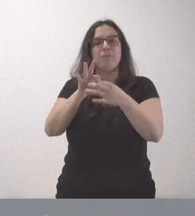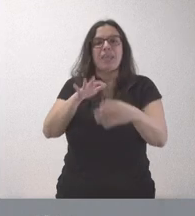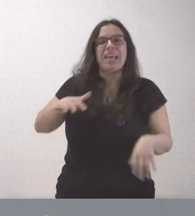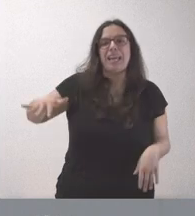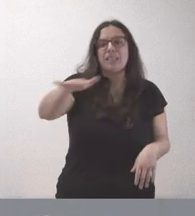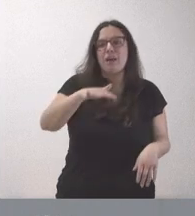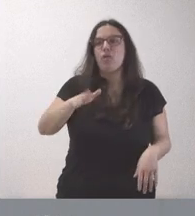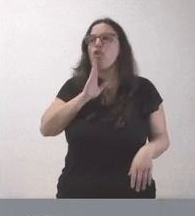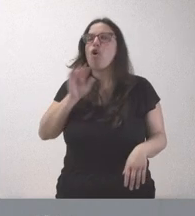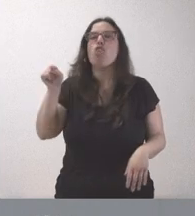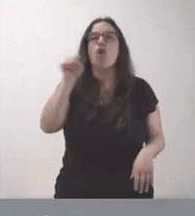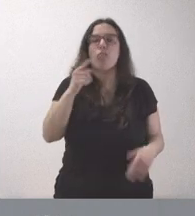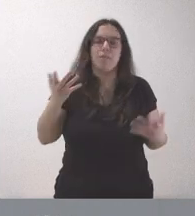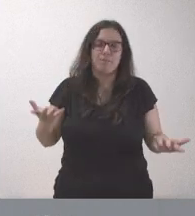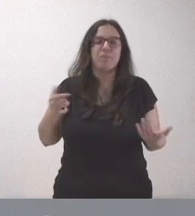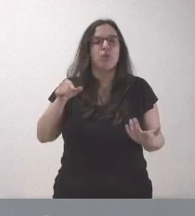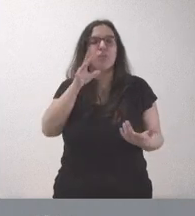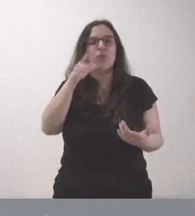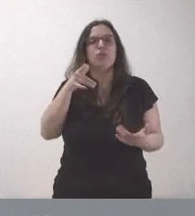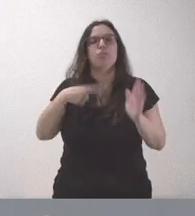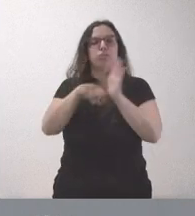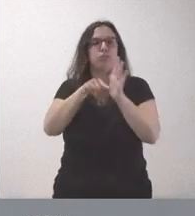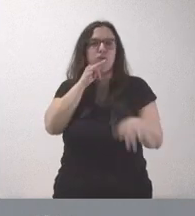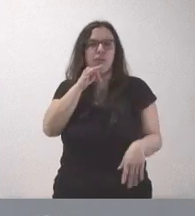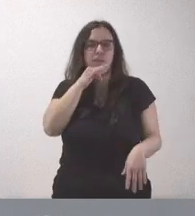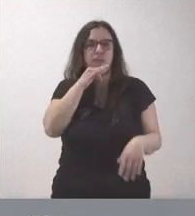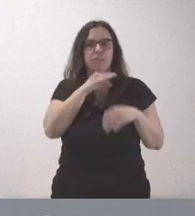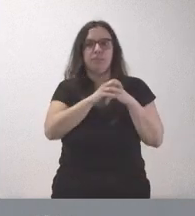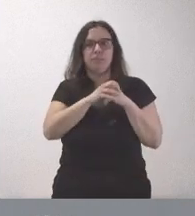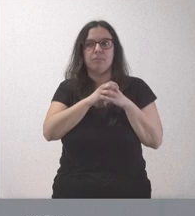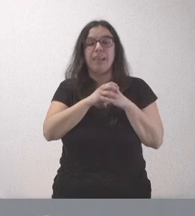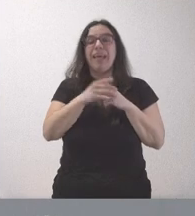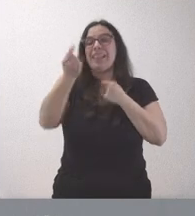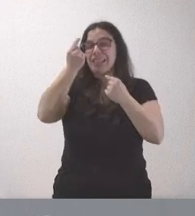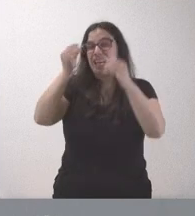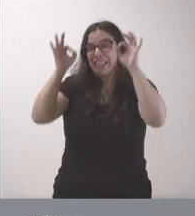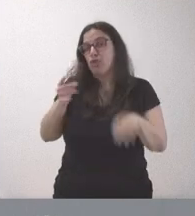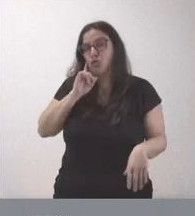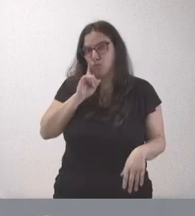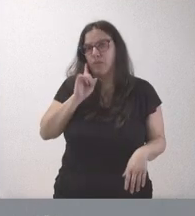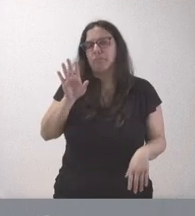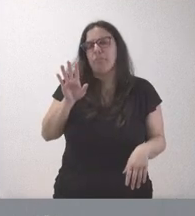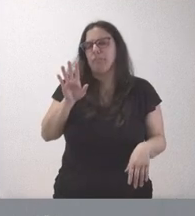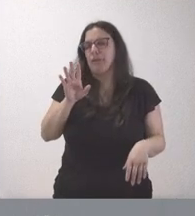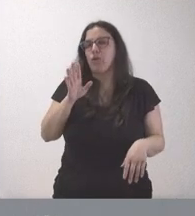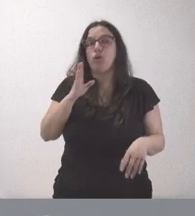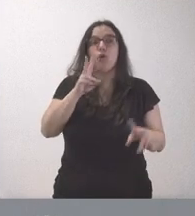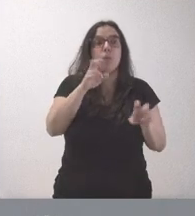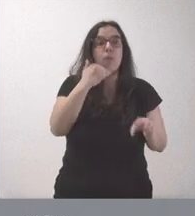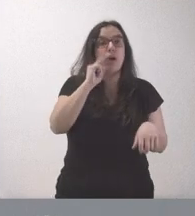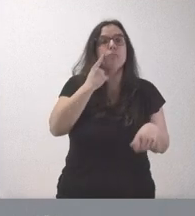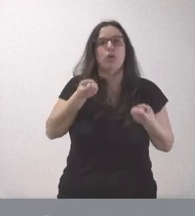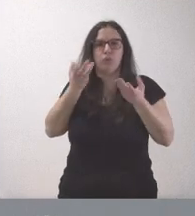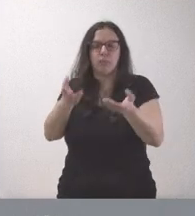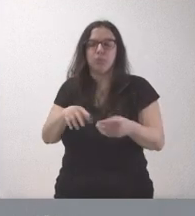y la ubicación. Por tanto, sin conocer el detalle este caso, sí les comentaríamos en cuando tengamos novedades. Y por